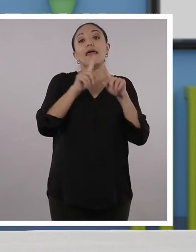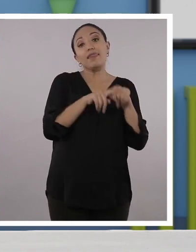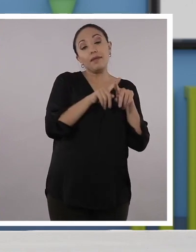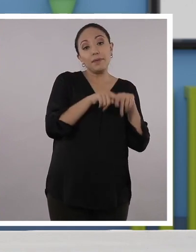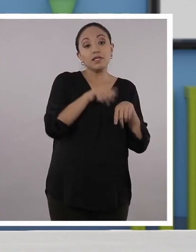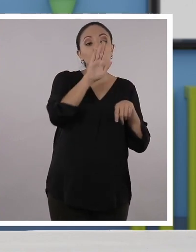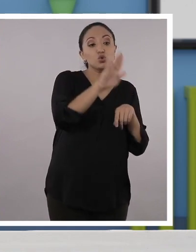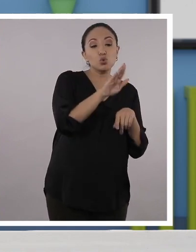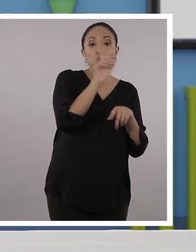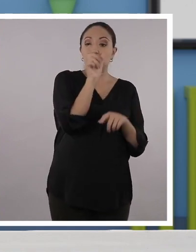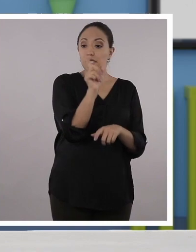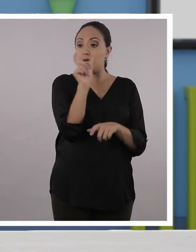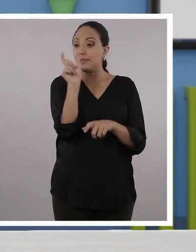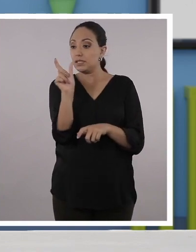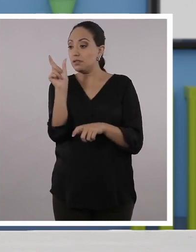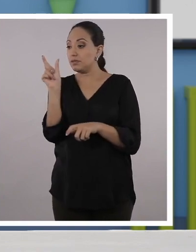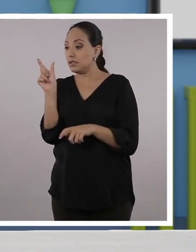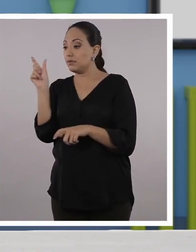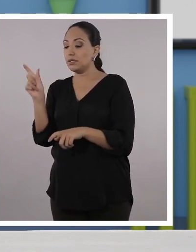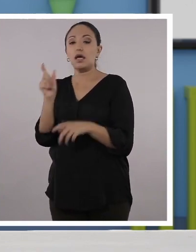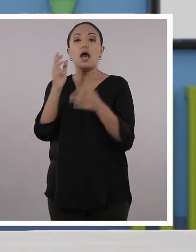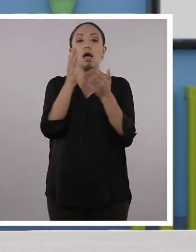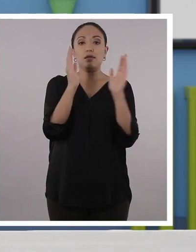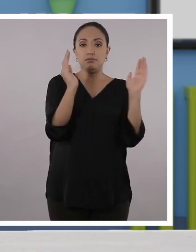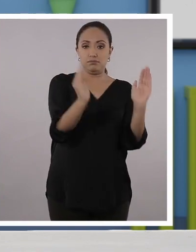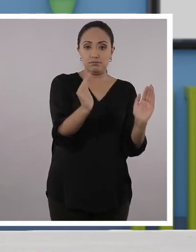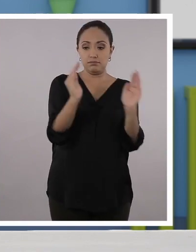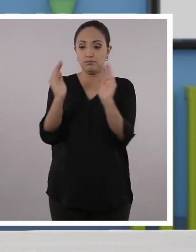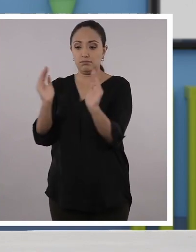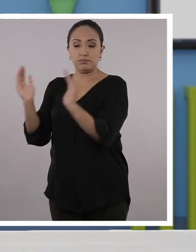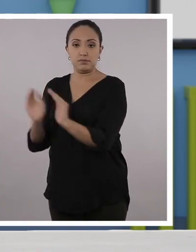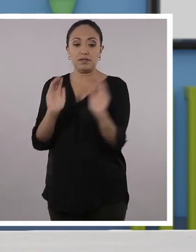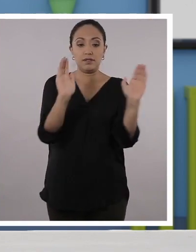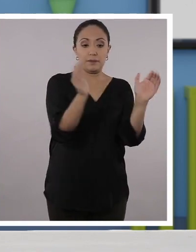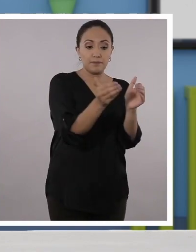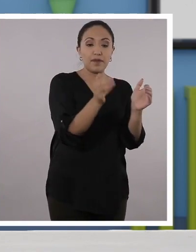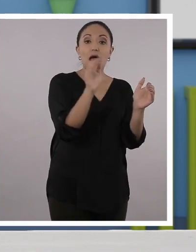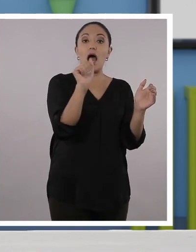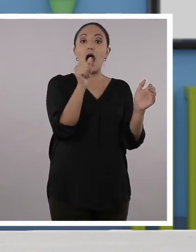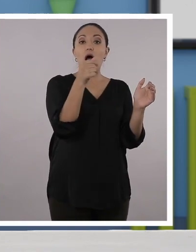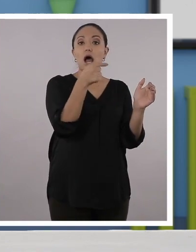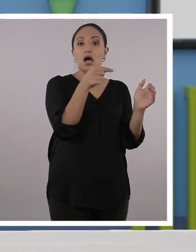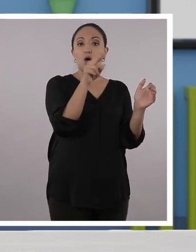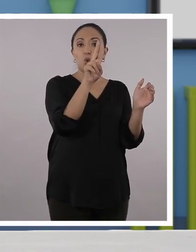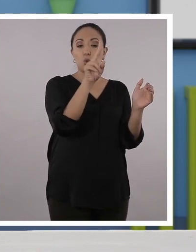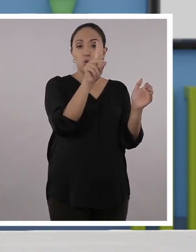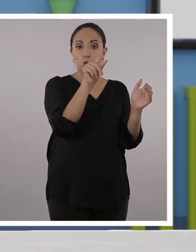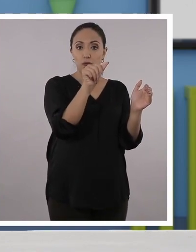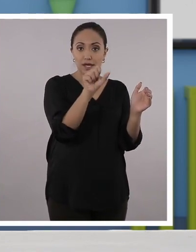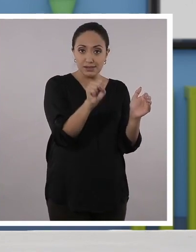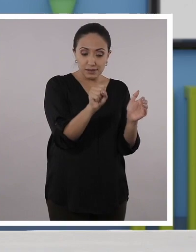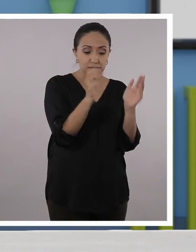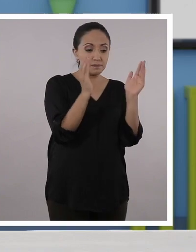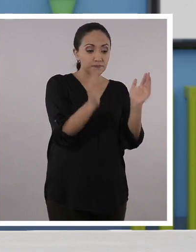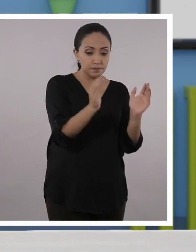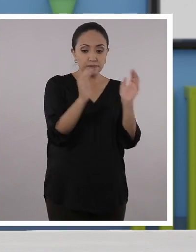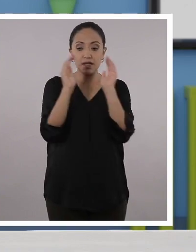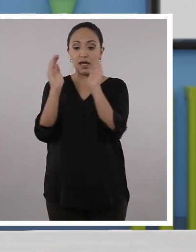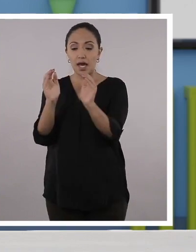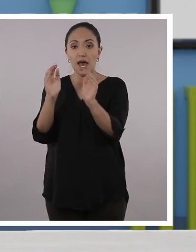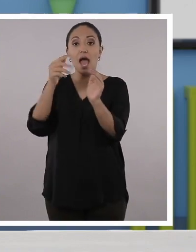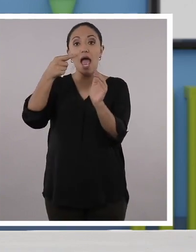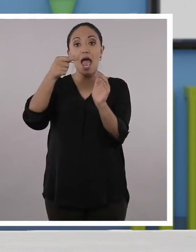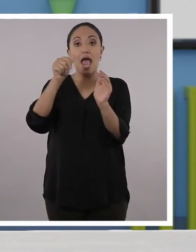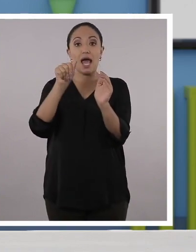tónica se van a clasificar en tres. Ya. Agudas, graves y esdrújulas. Ok. Perfecto.